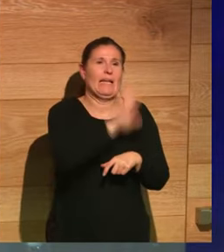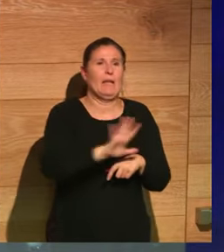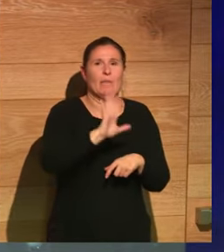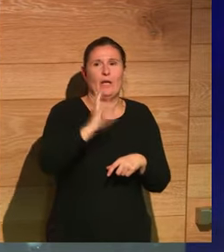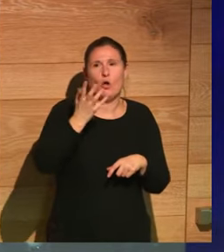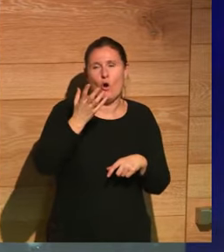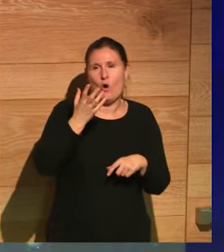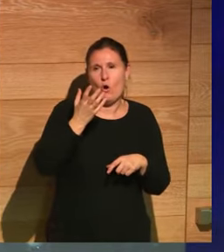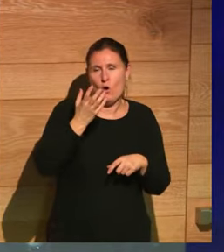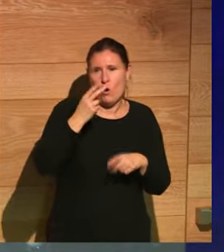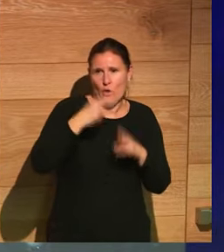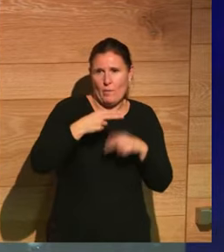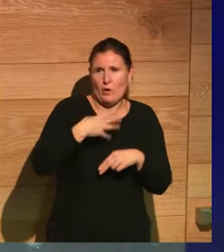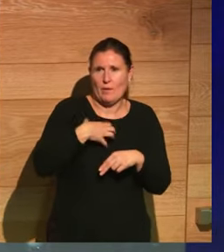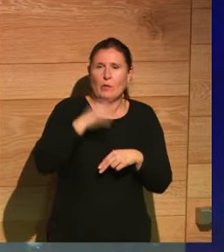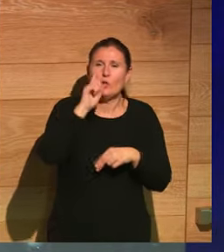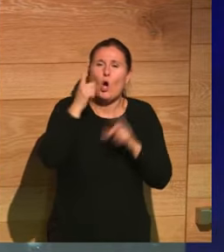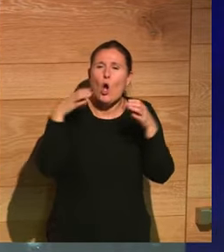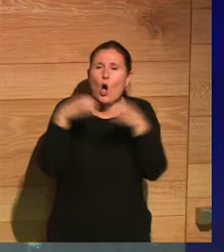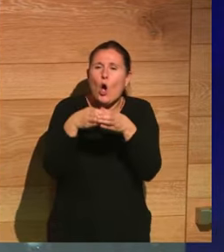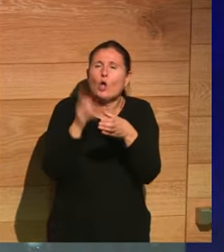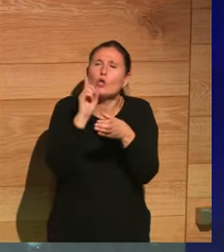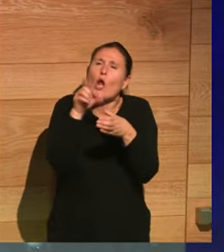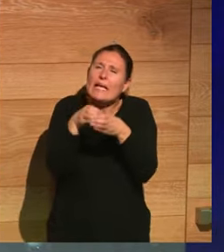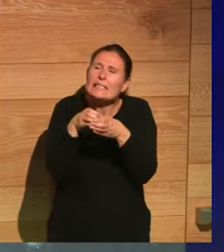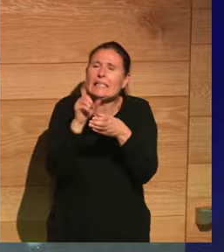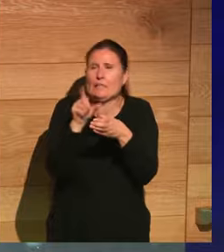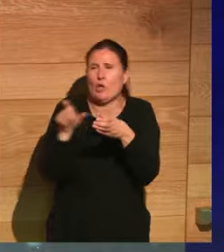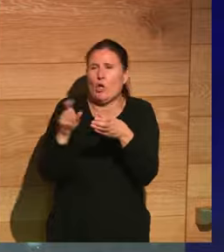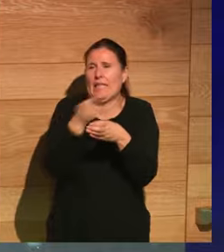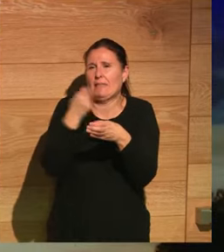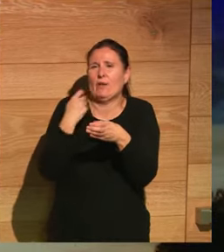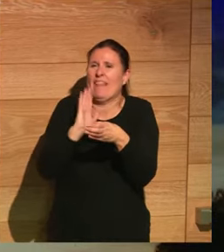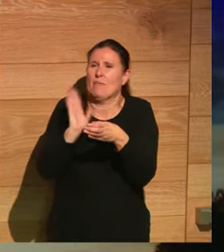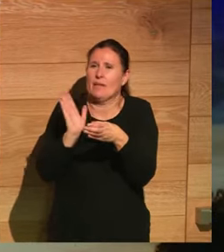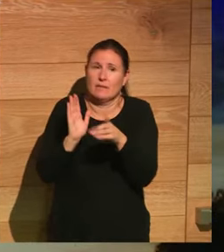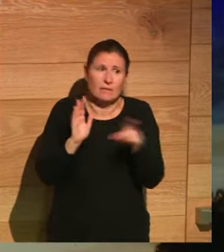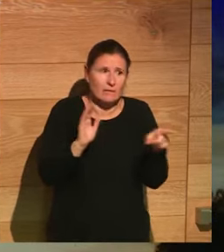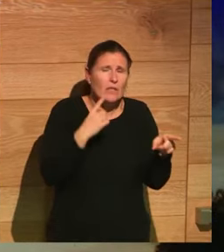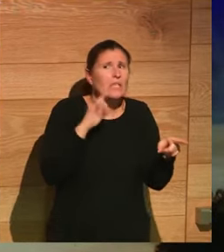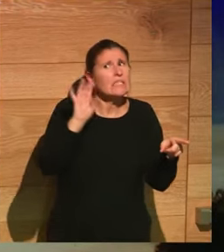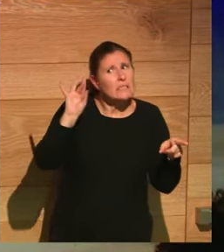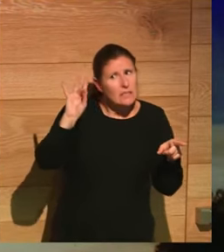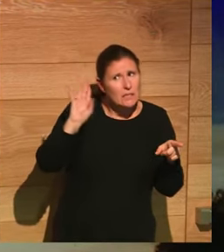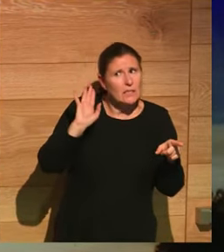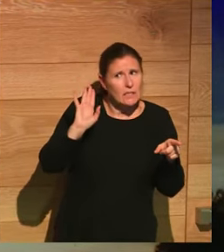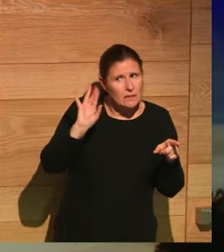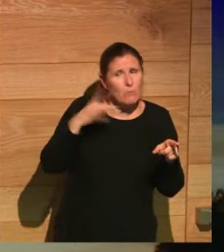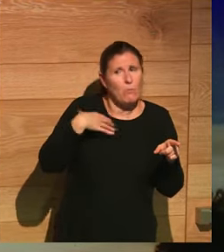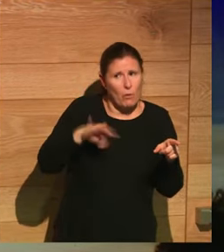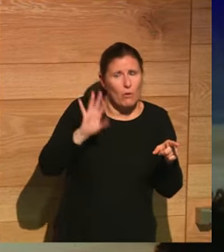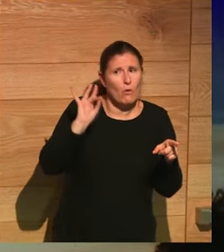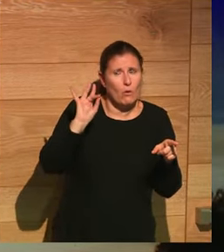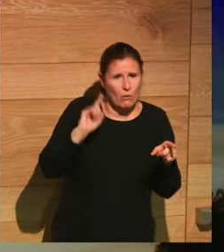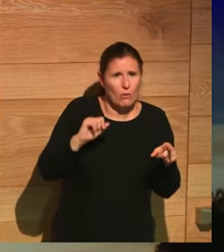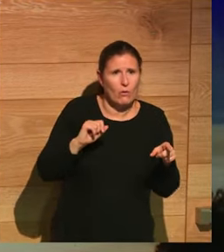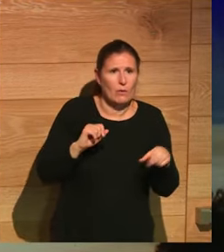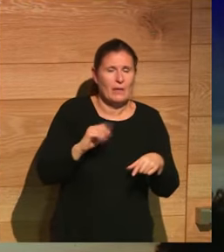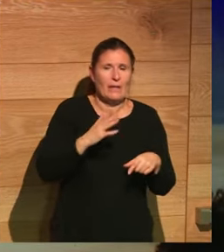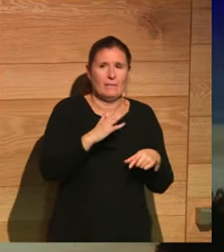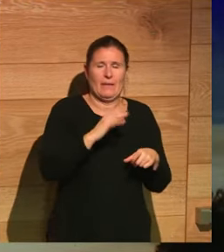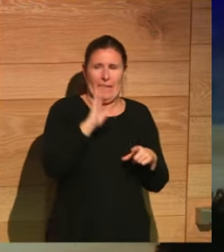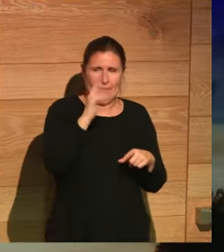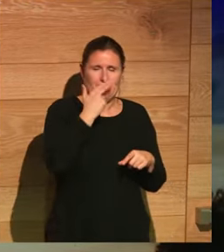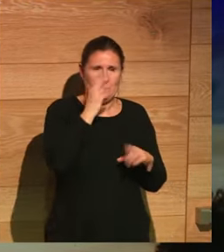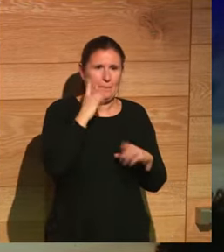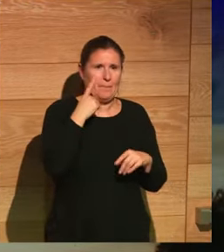voy a dirigirme solo a un círculo muy concreto de esclavos. Pero fíjate, a veces sí podían, es que sí podían. Fíjate, hay algo muy interesante, para